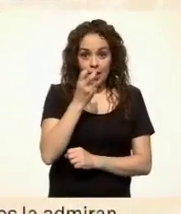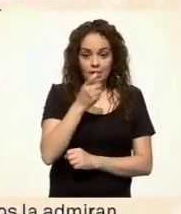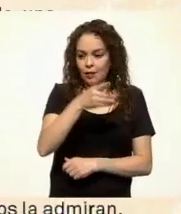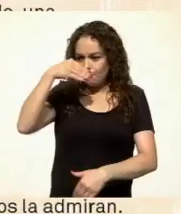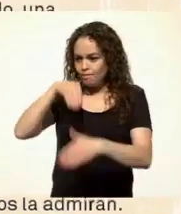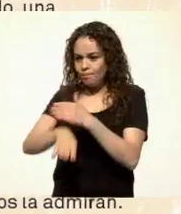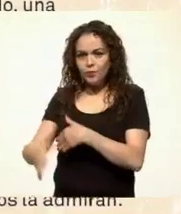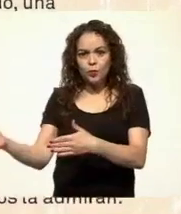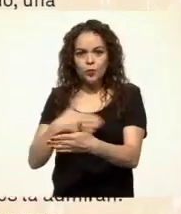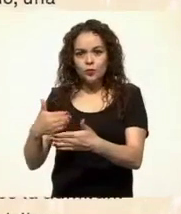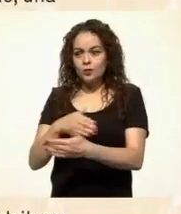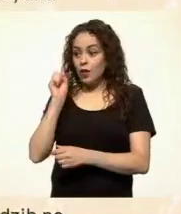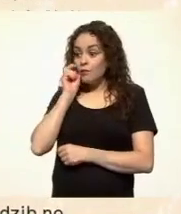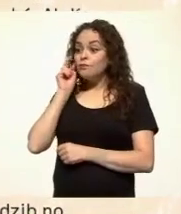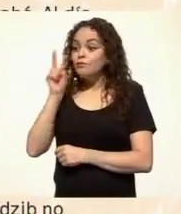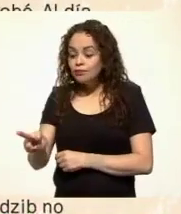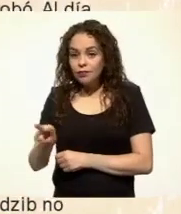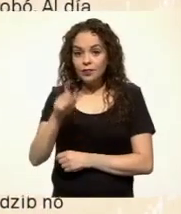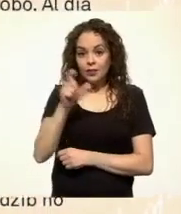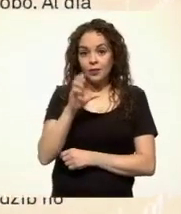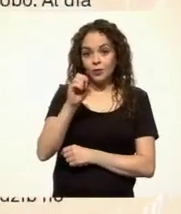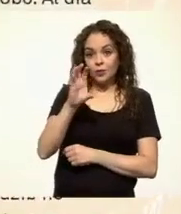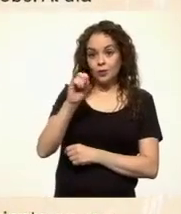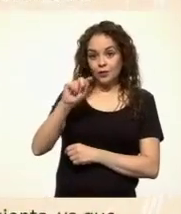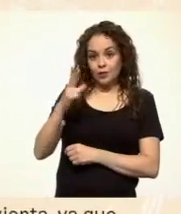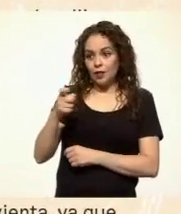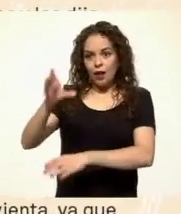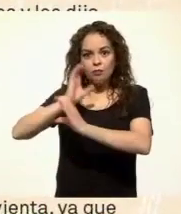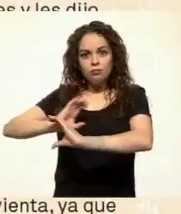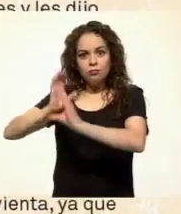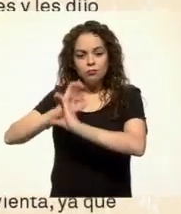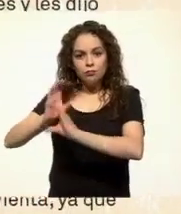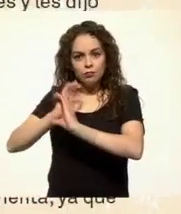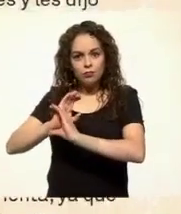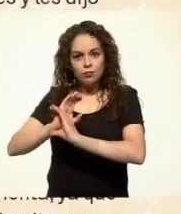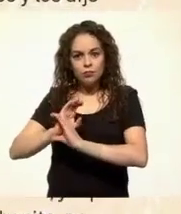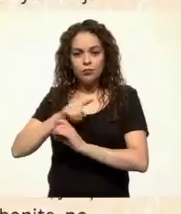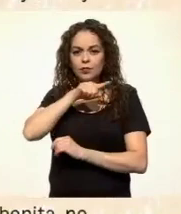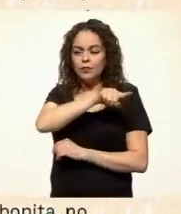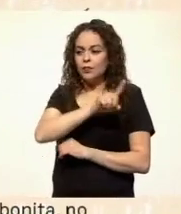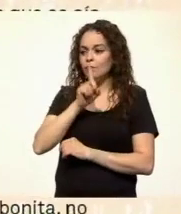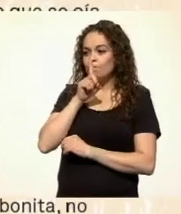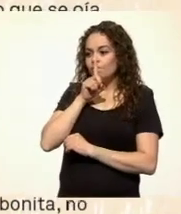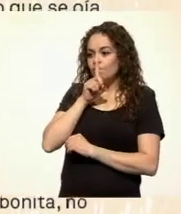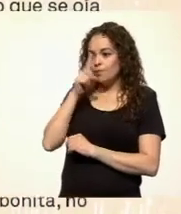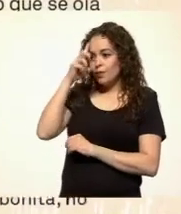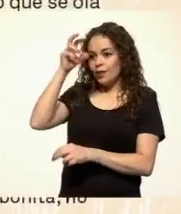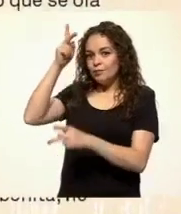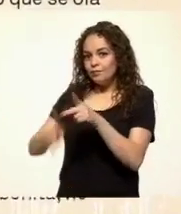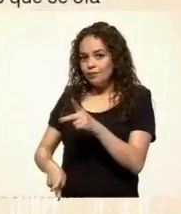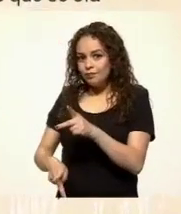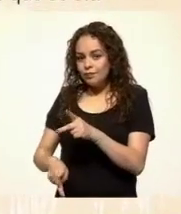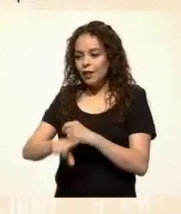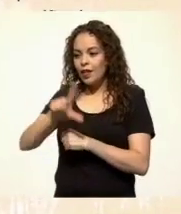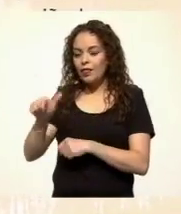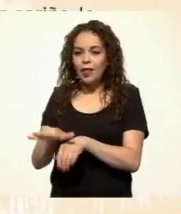a la cocina y vio a la Xcocolche cantando. El Censontle no quiso interrumpirla y se fue sin hacer ruido,